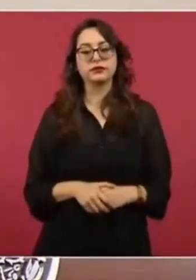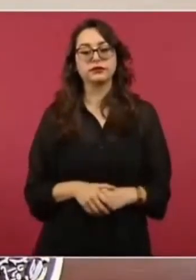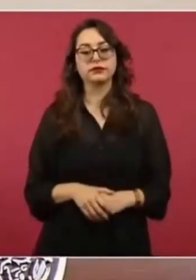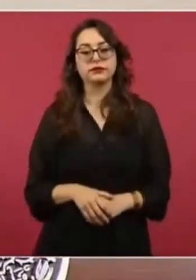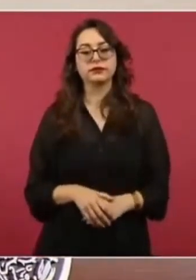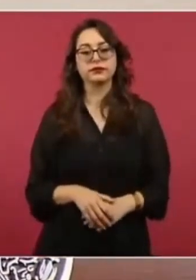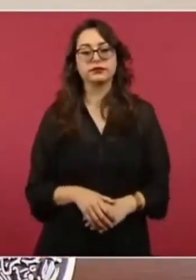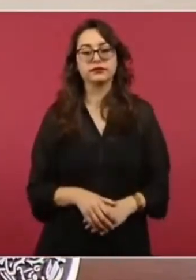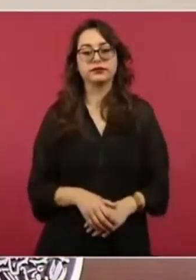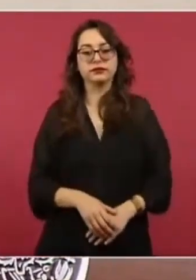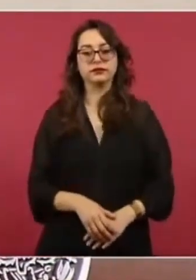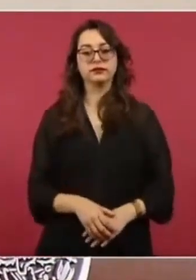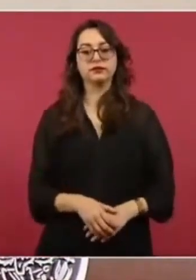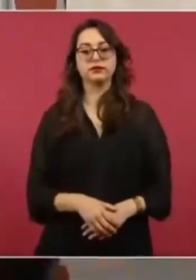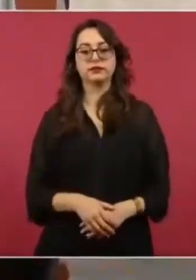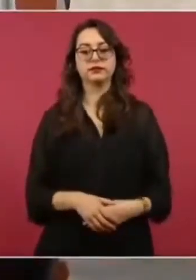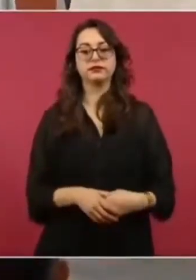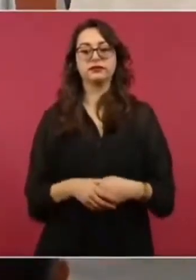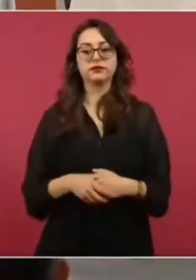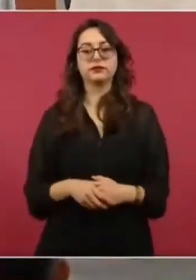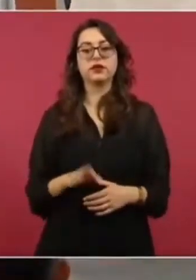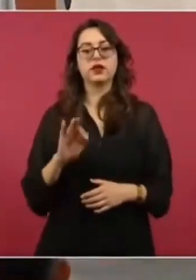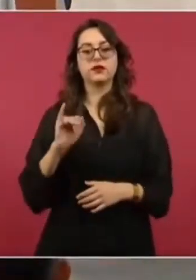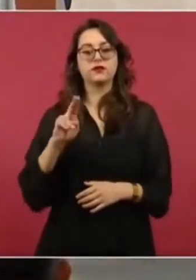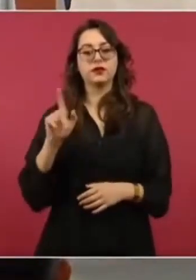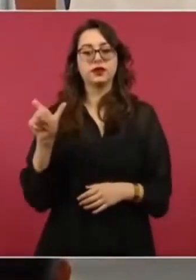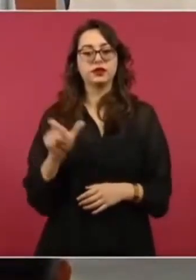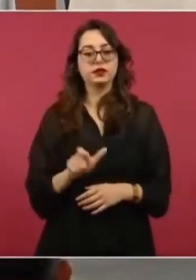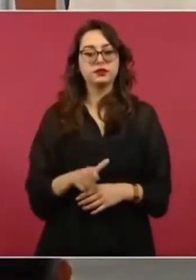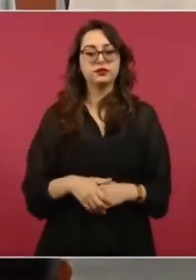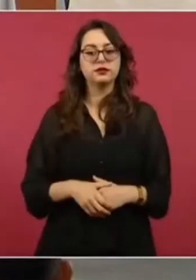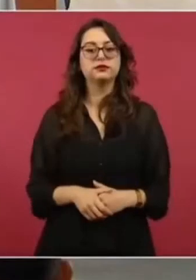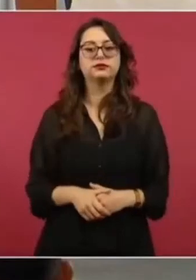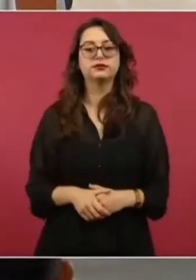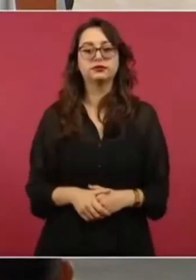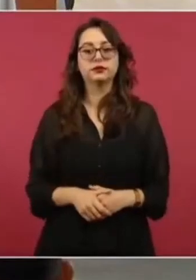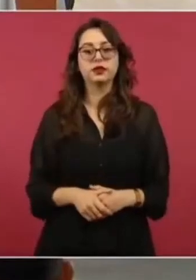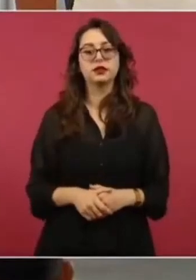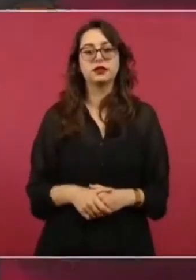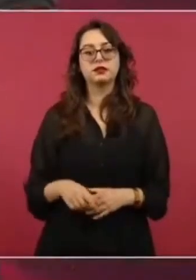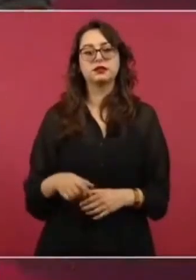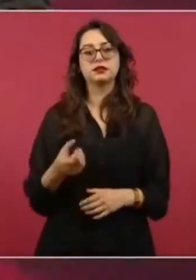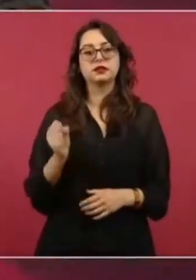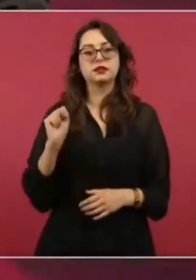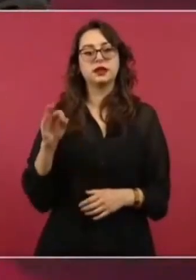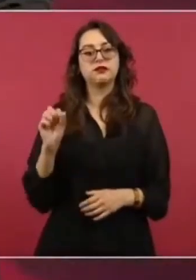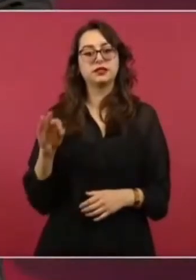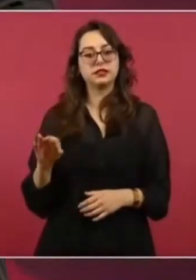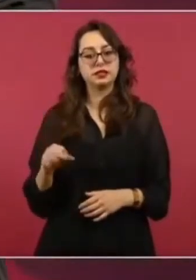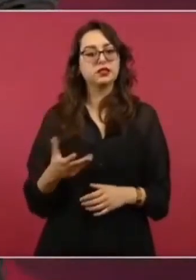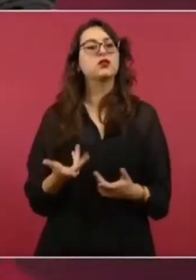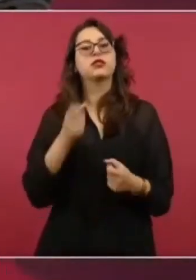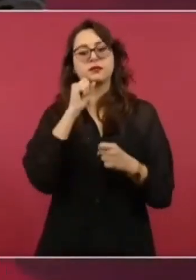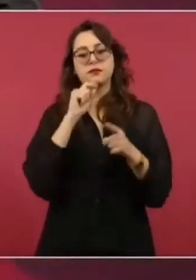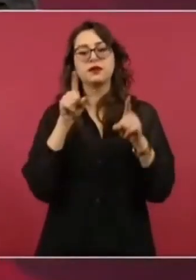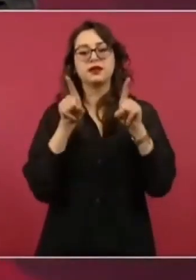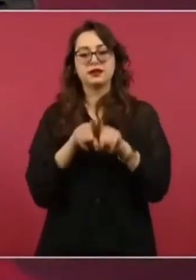Estuve en Phoenix. Estuve en San Francisco. Ahí me pasó algo